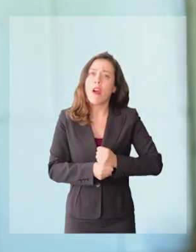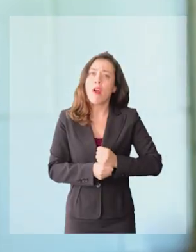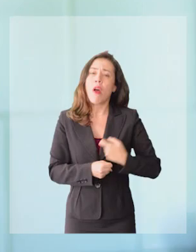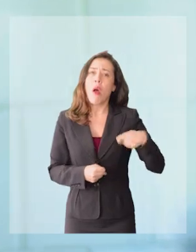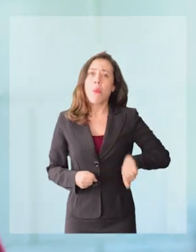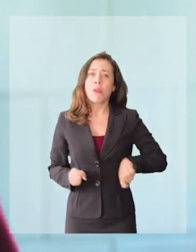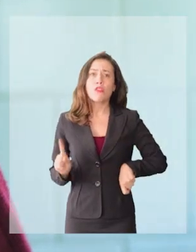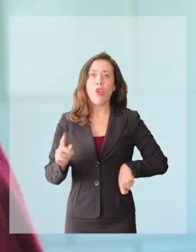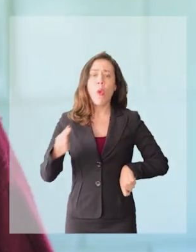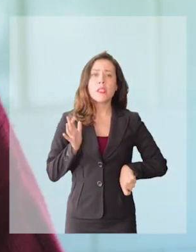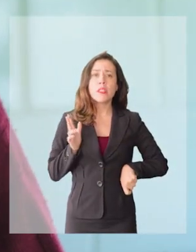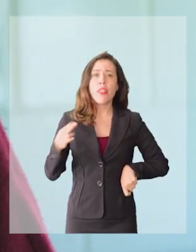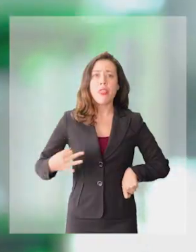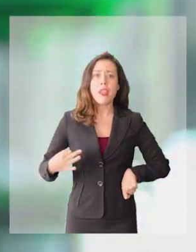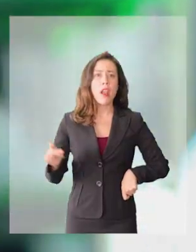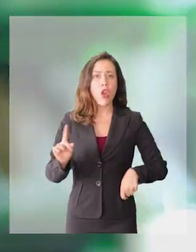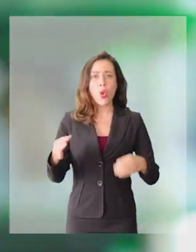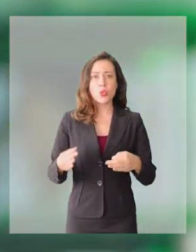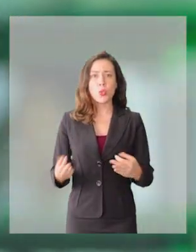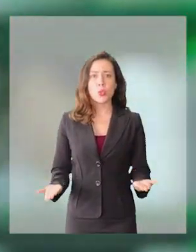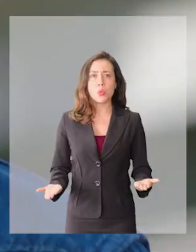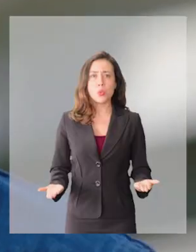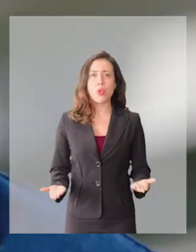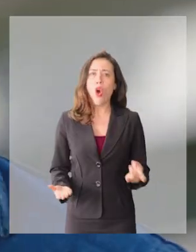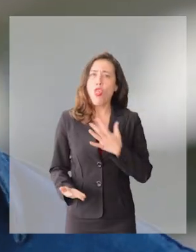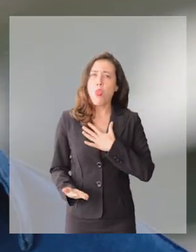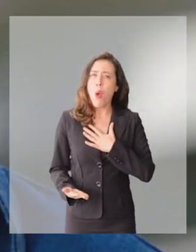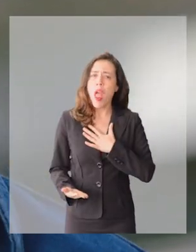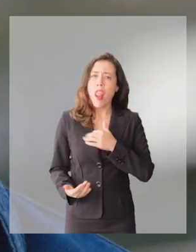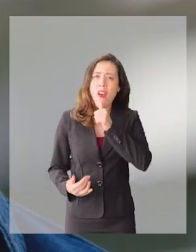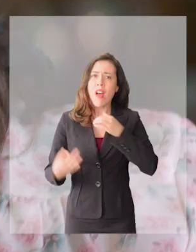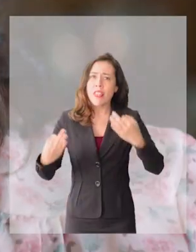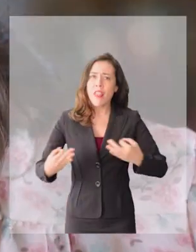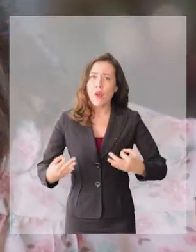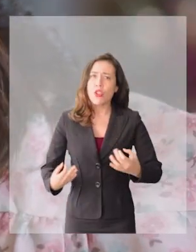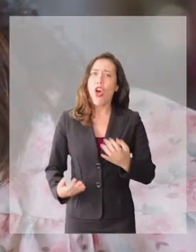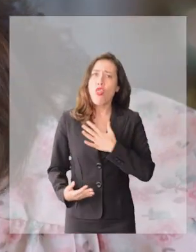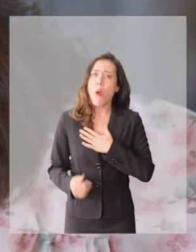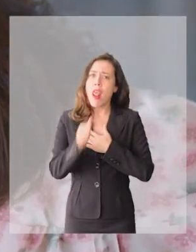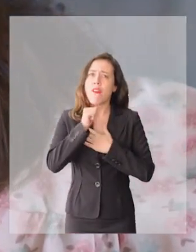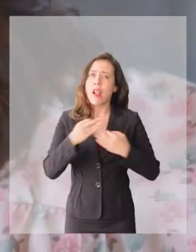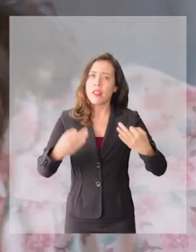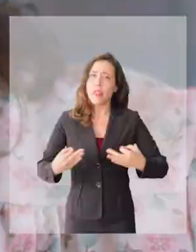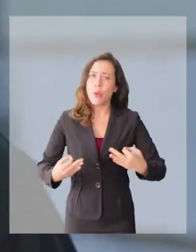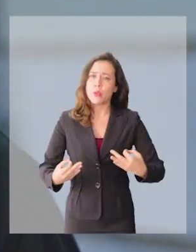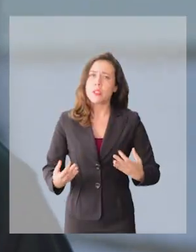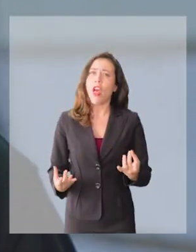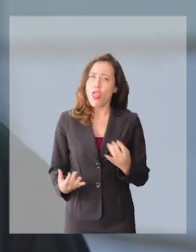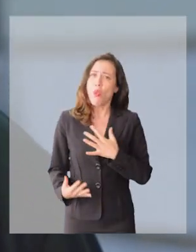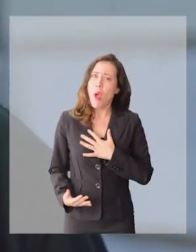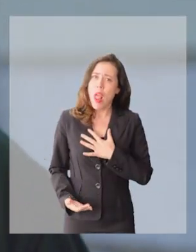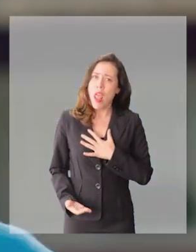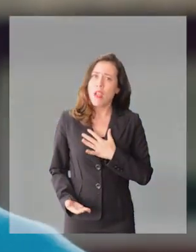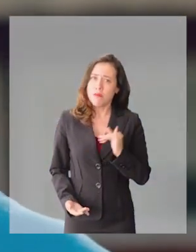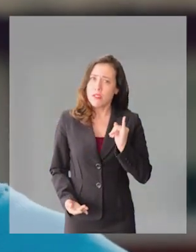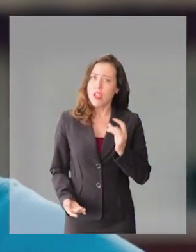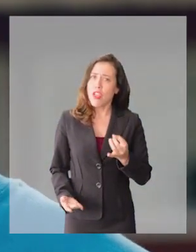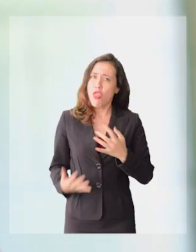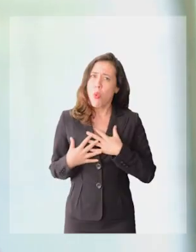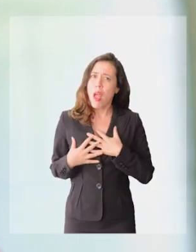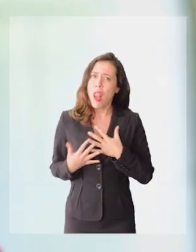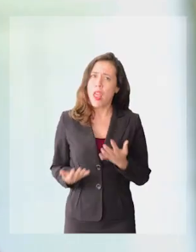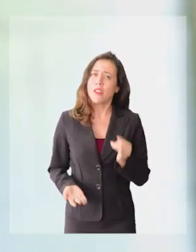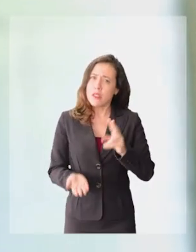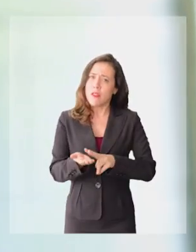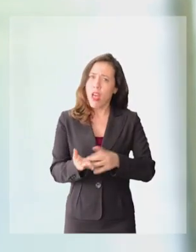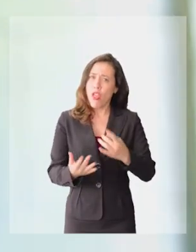no tengamos una pensión digna. No es justo. Nos duele la injusticia. Nos duele la injusticia. Duele. Duele.